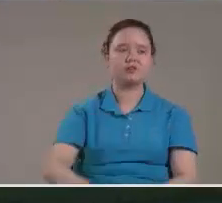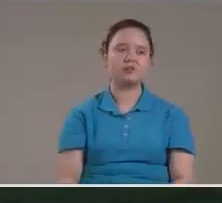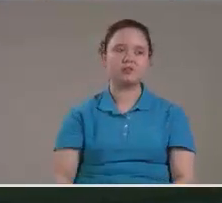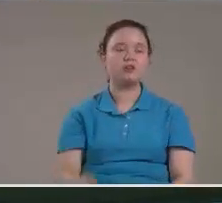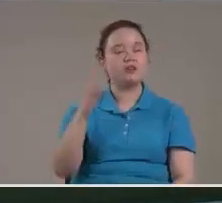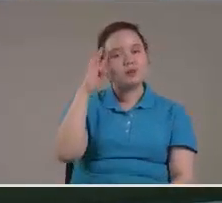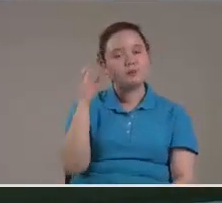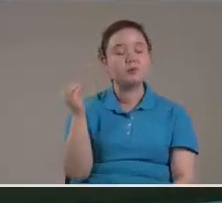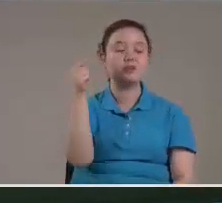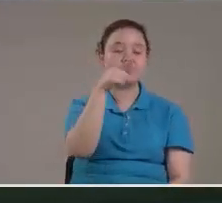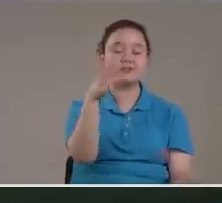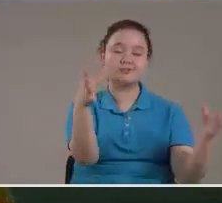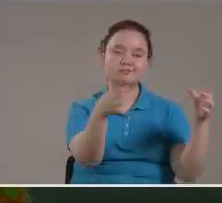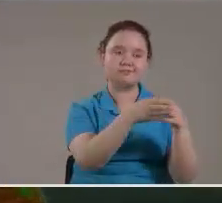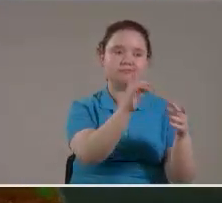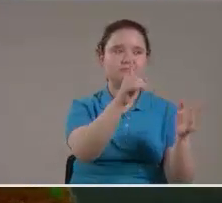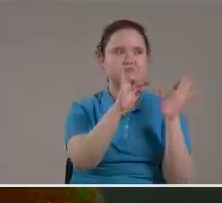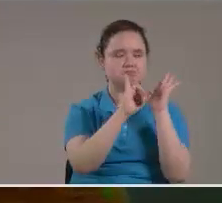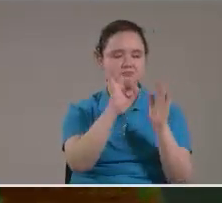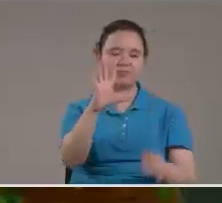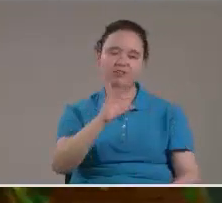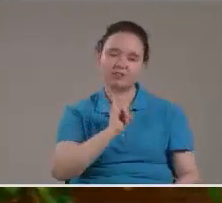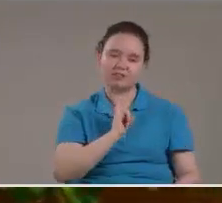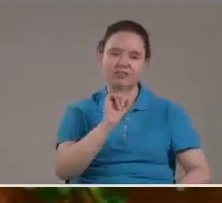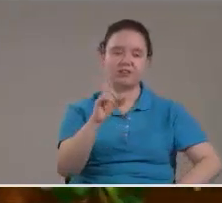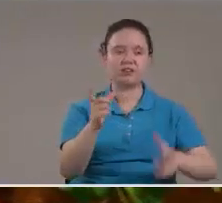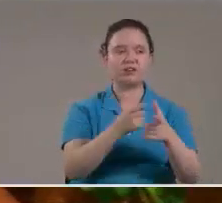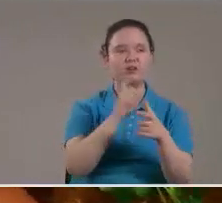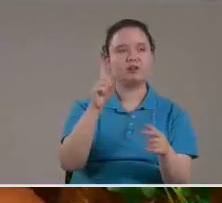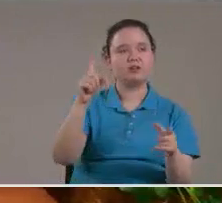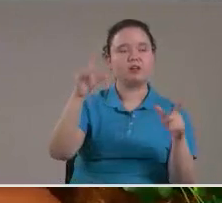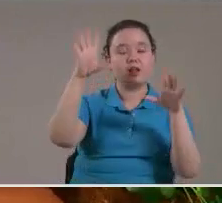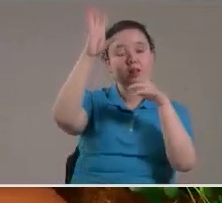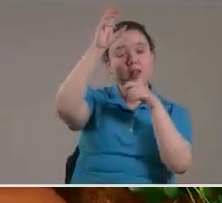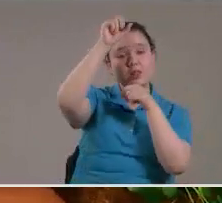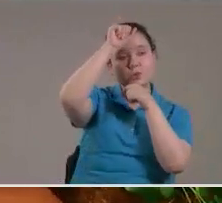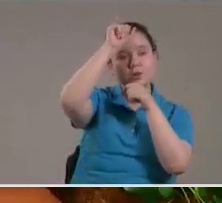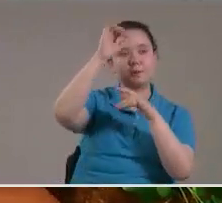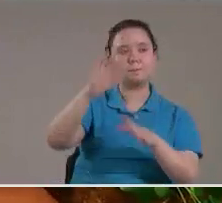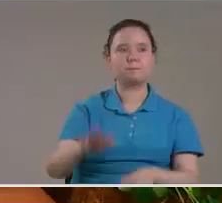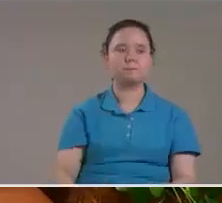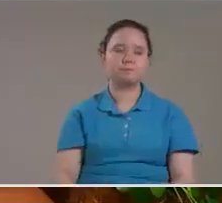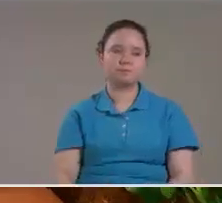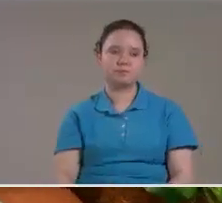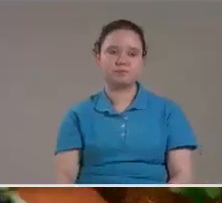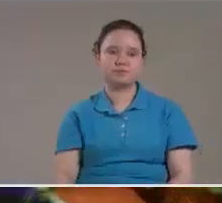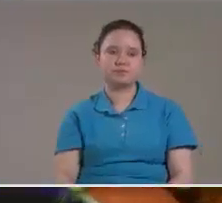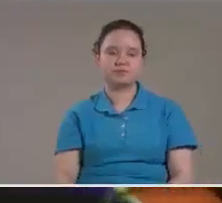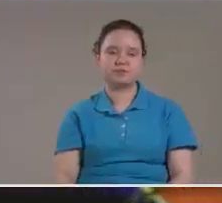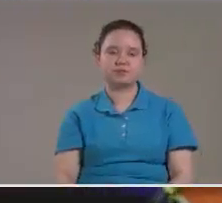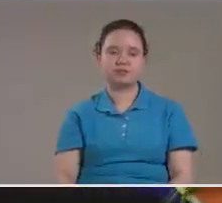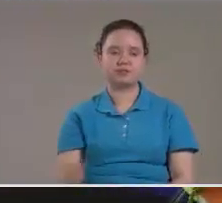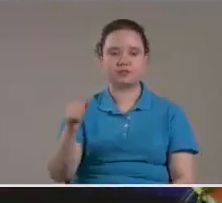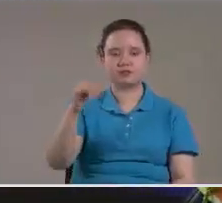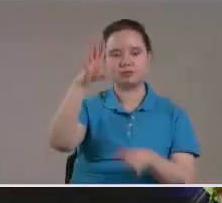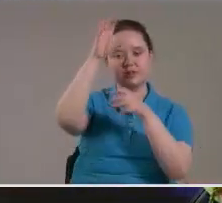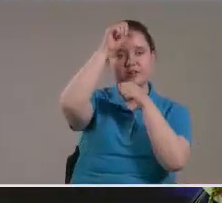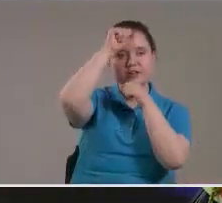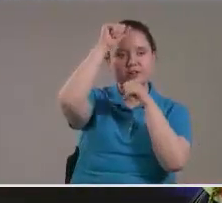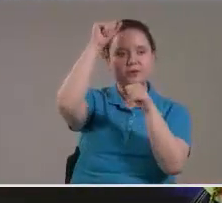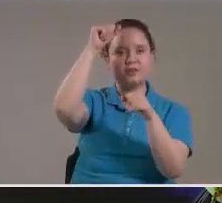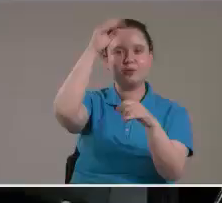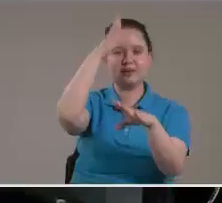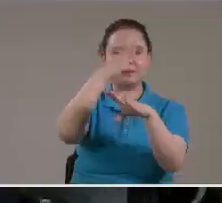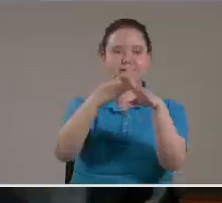ellos se identifican con una media luna Y que conste con una luna que no es llena Porque cantar los cantares